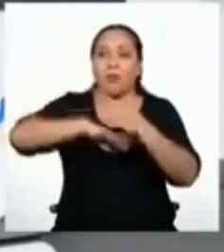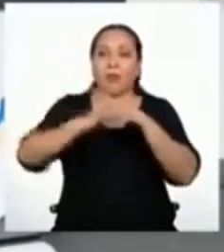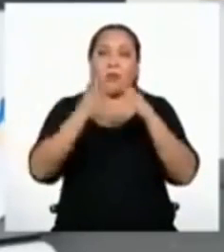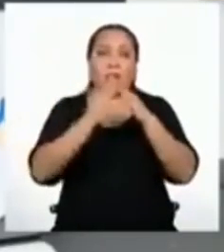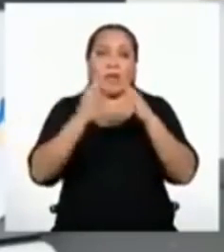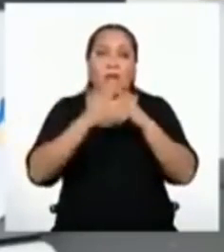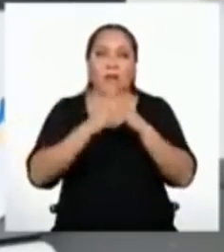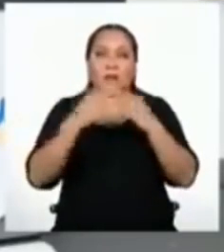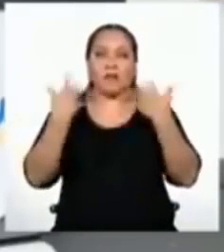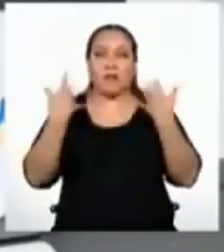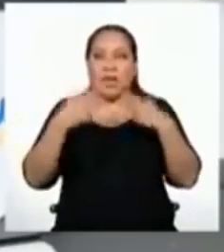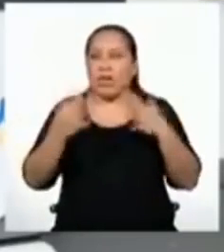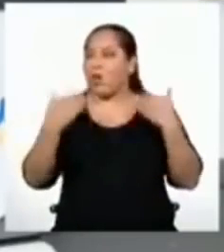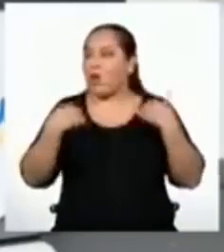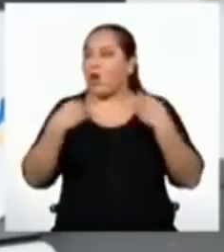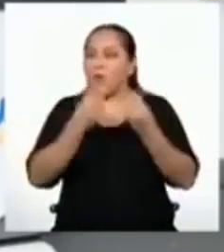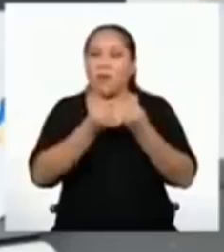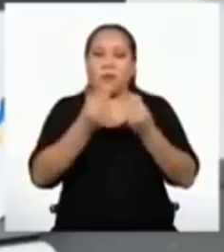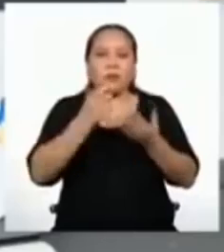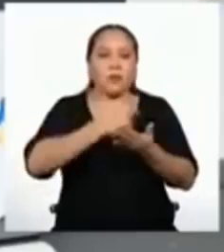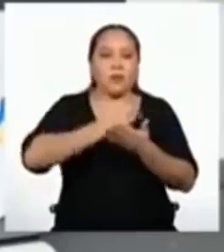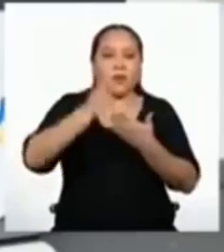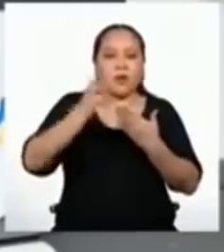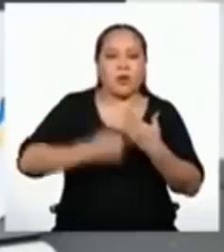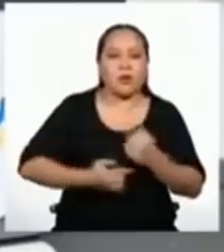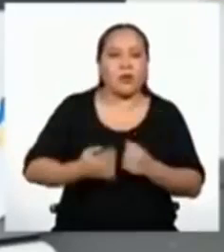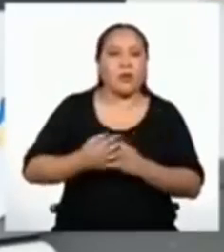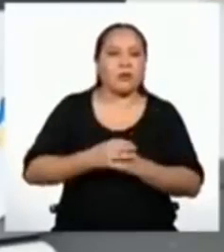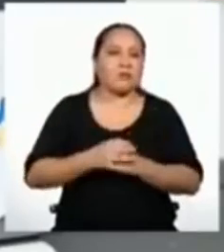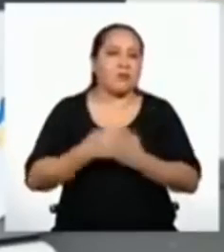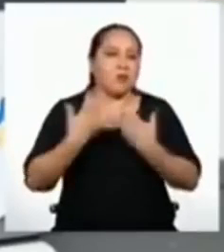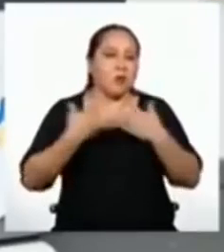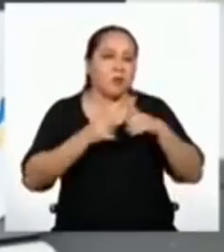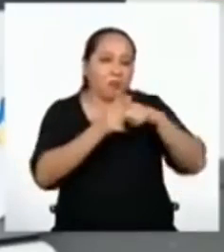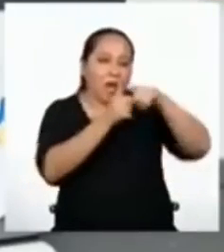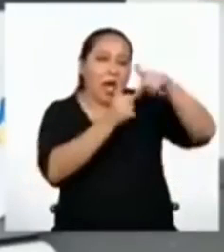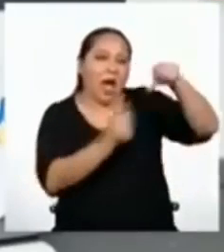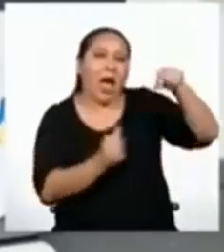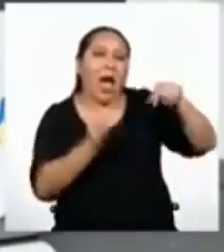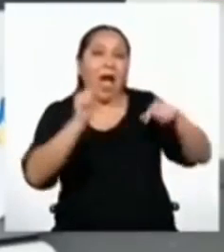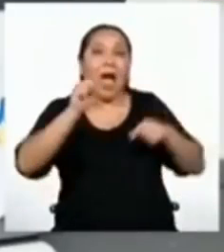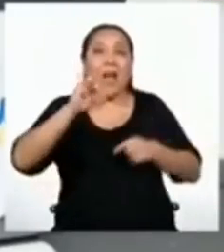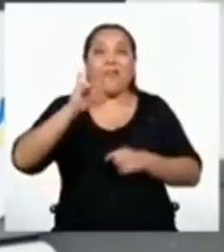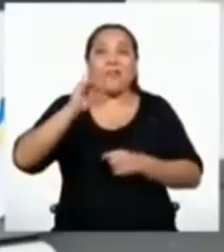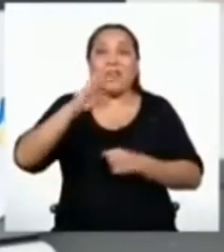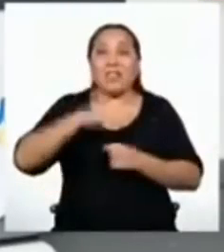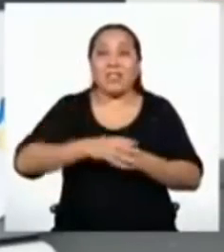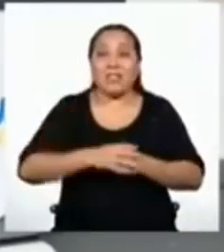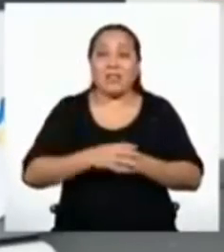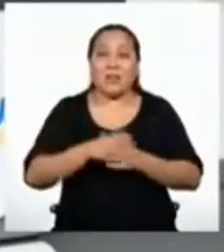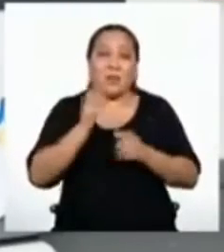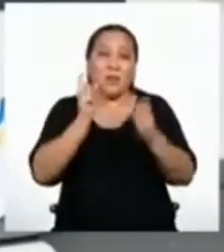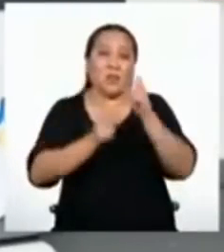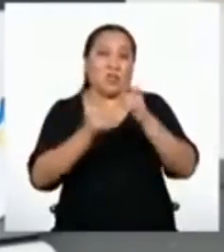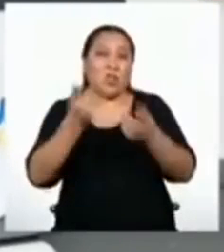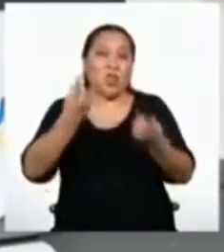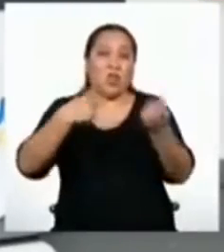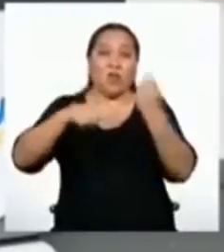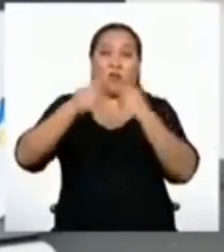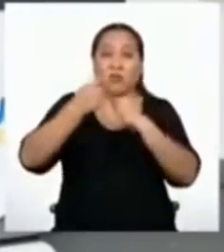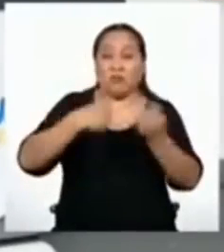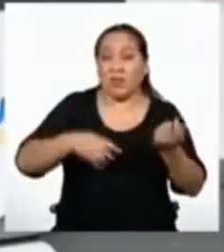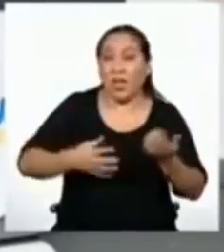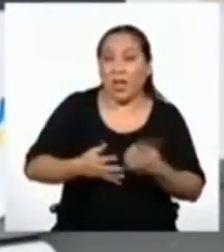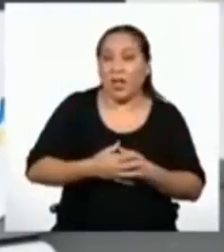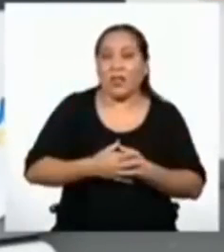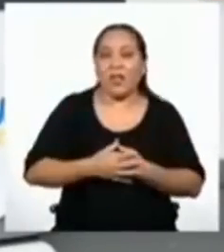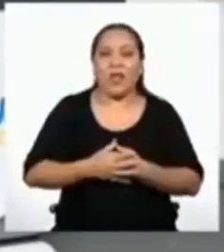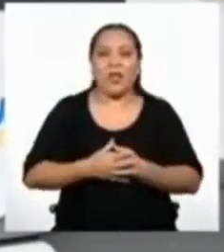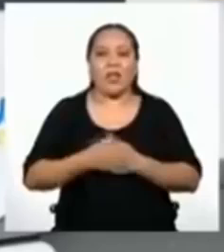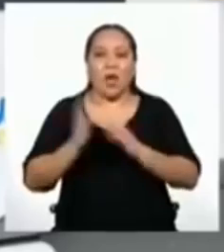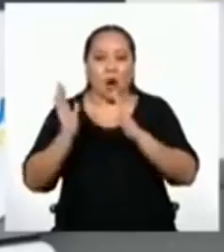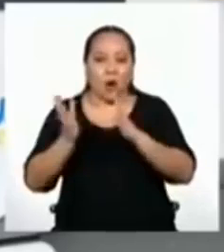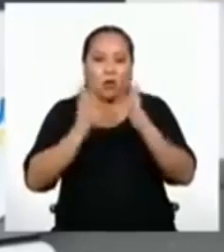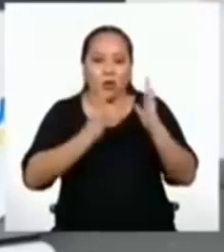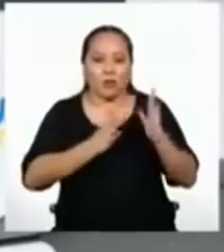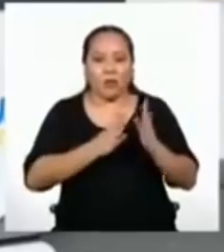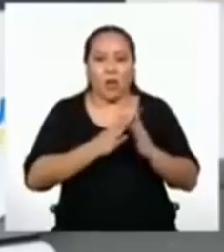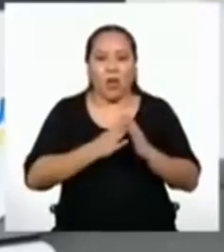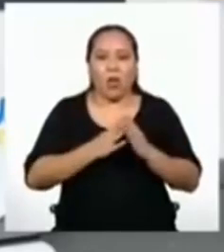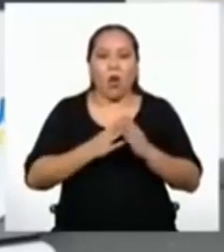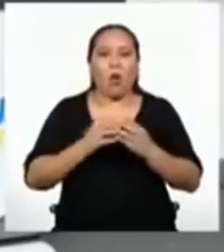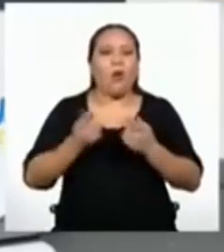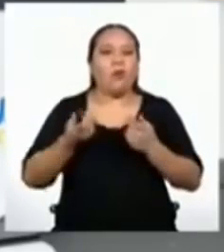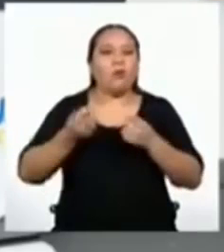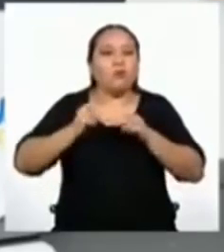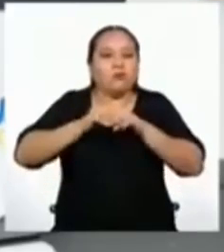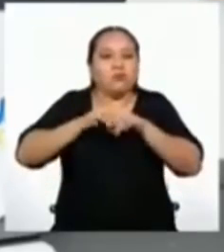ya tengo varios proyectos. He hecho afiches persuasivos para personas con negocios, he organizado una cadena de